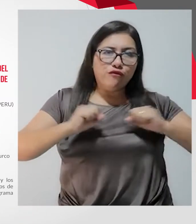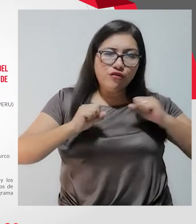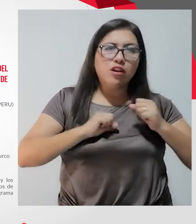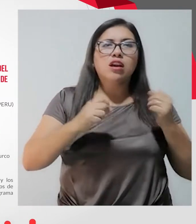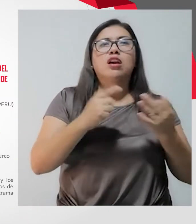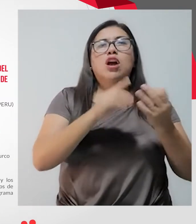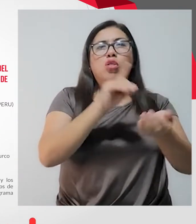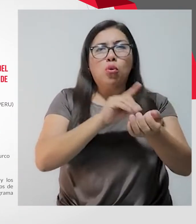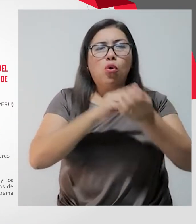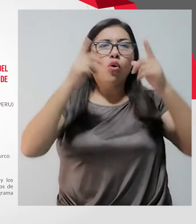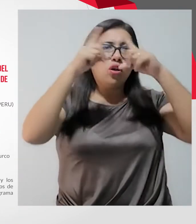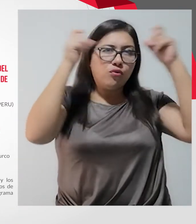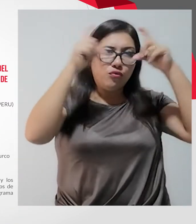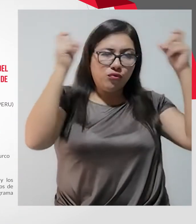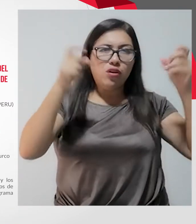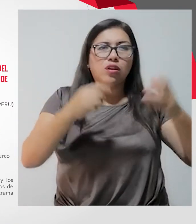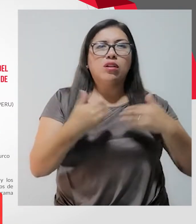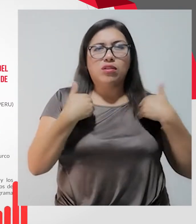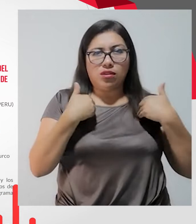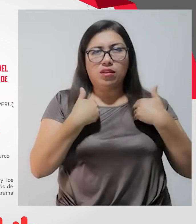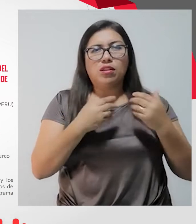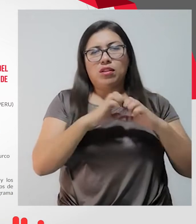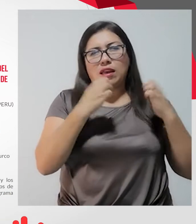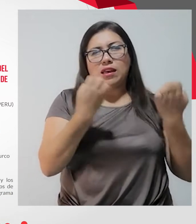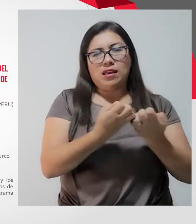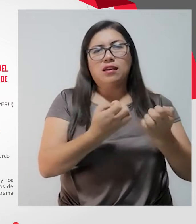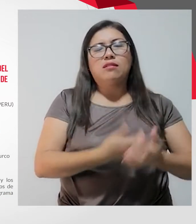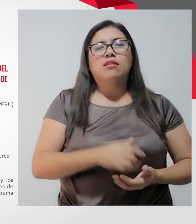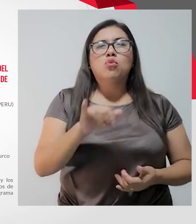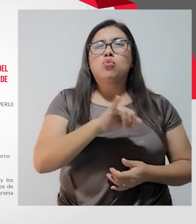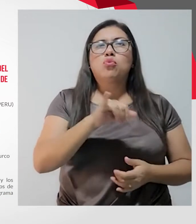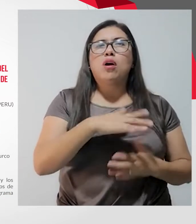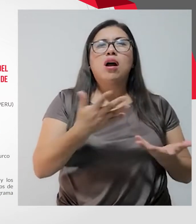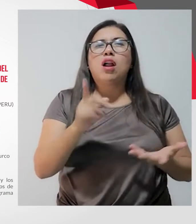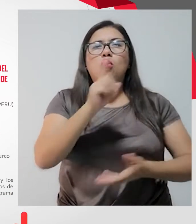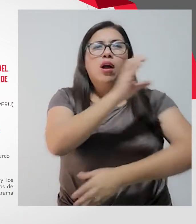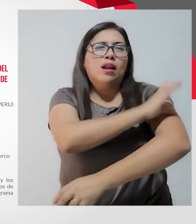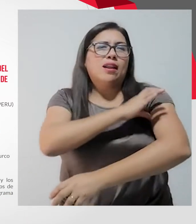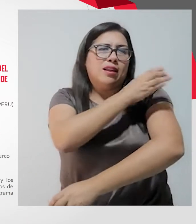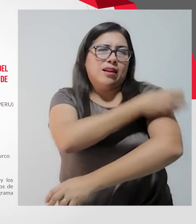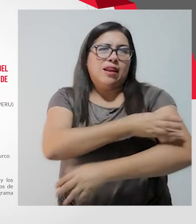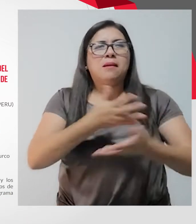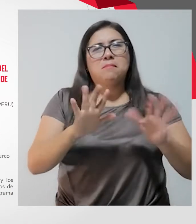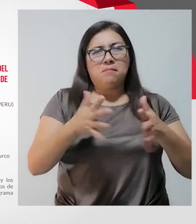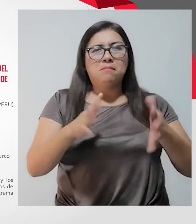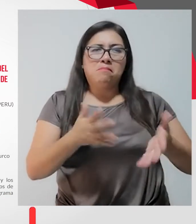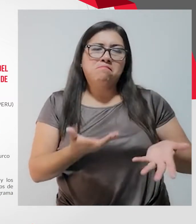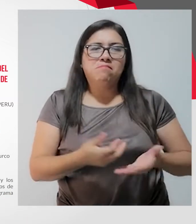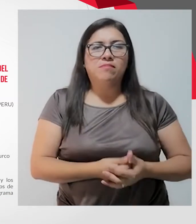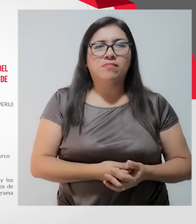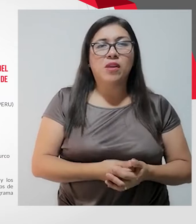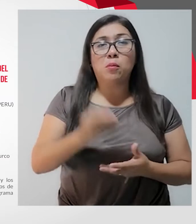ocupacionales, médicos, enfermeras. Es un, es como una clínica, podríamos decirlo,